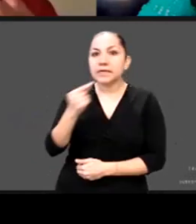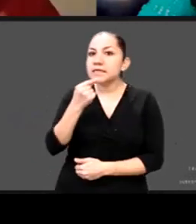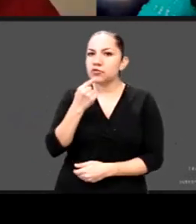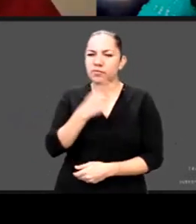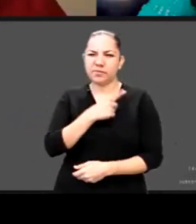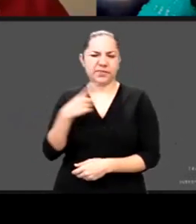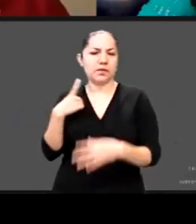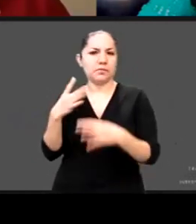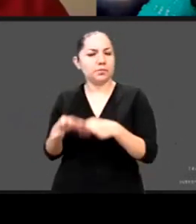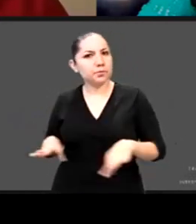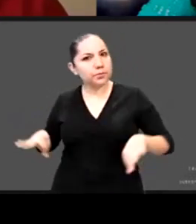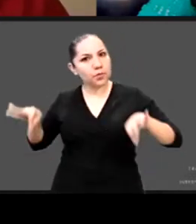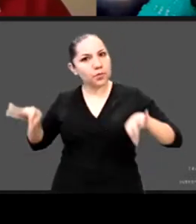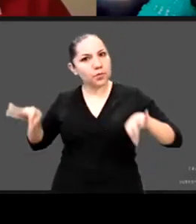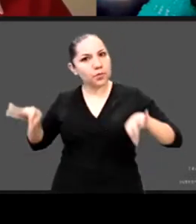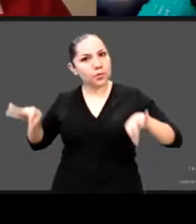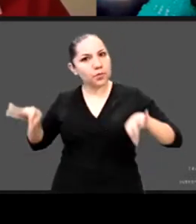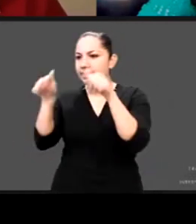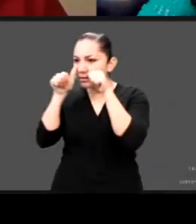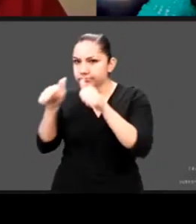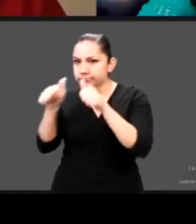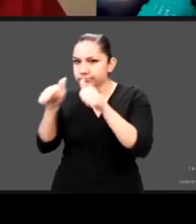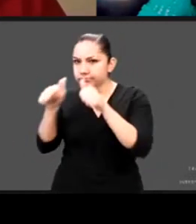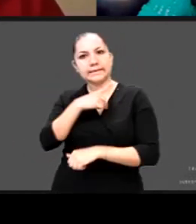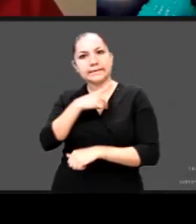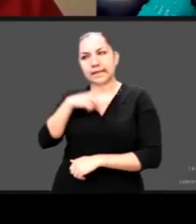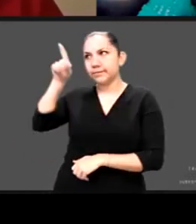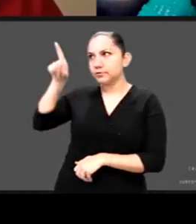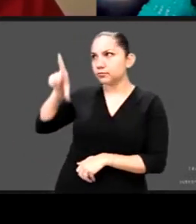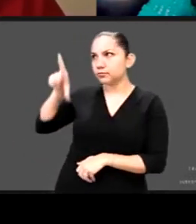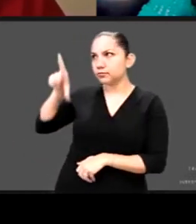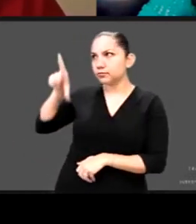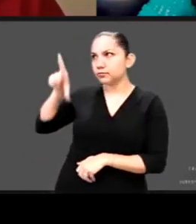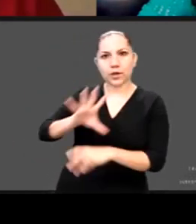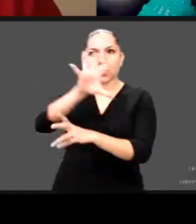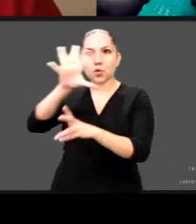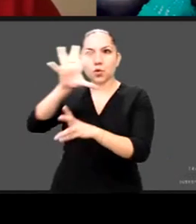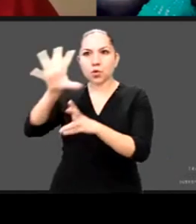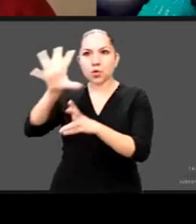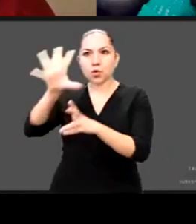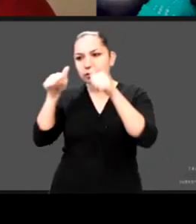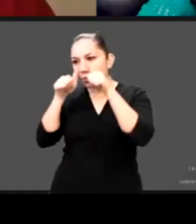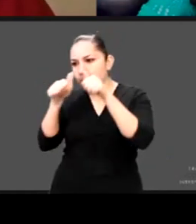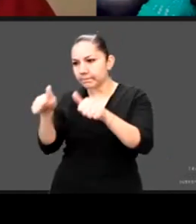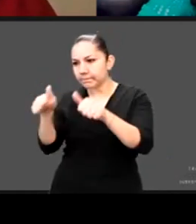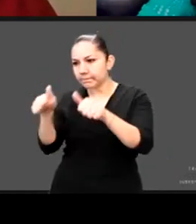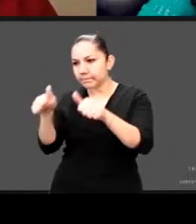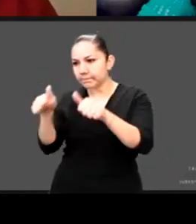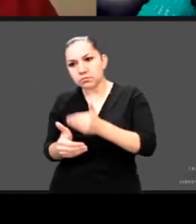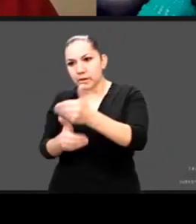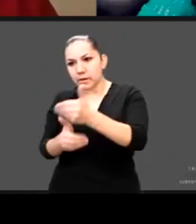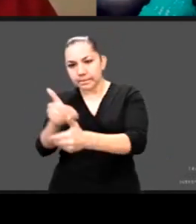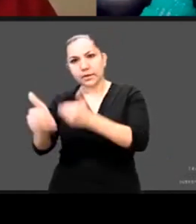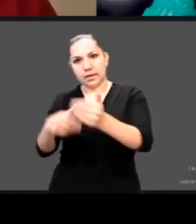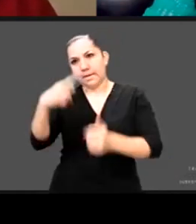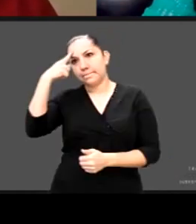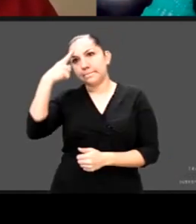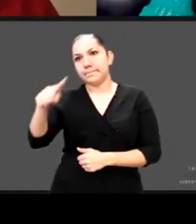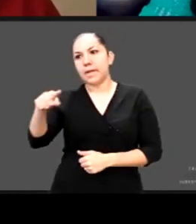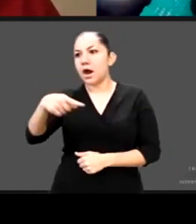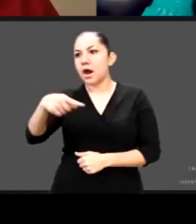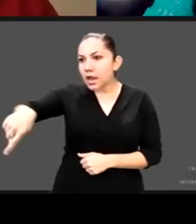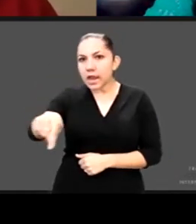cuente sin duda con una ruta integral de atención para garantizar el ejercicio pleno